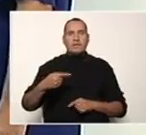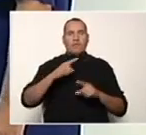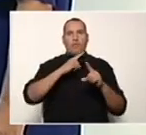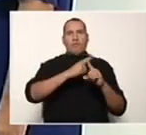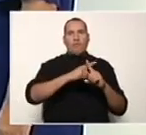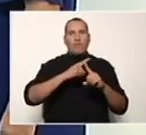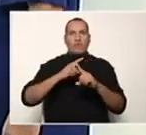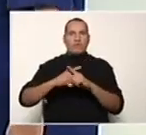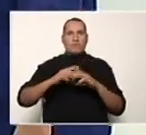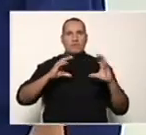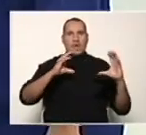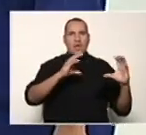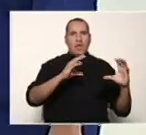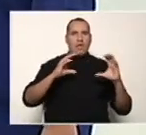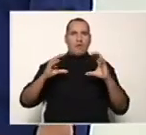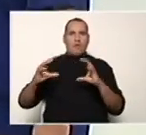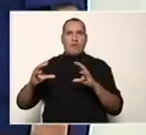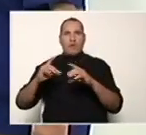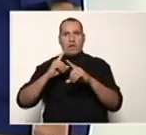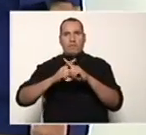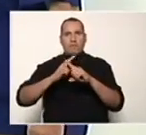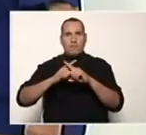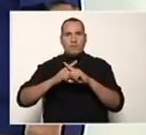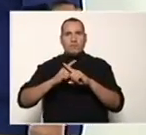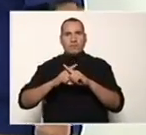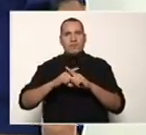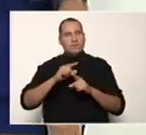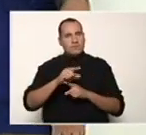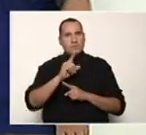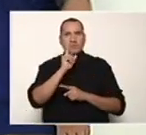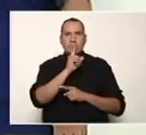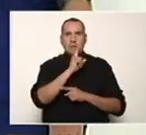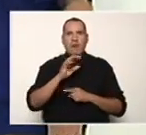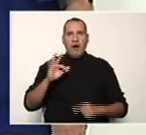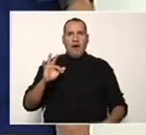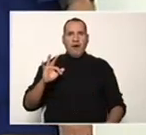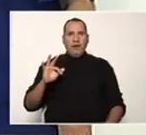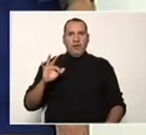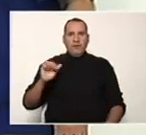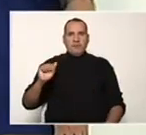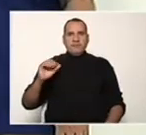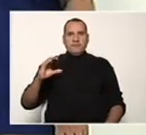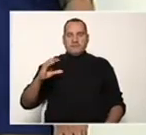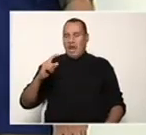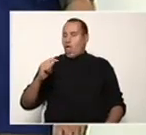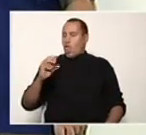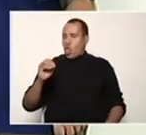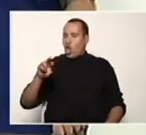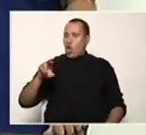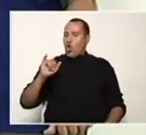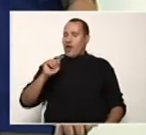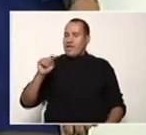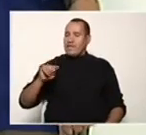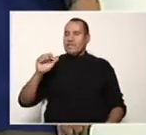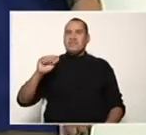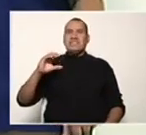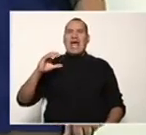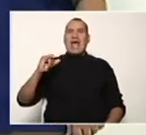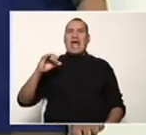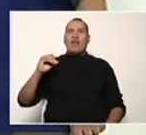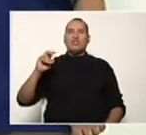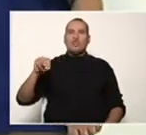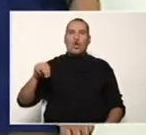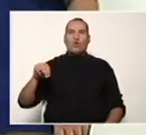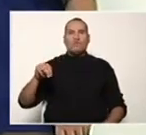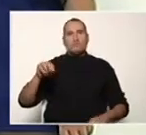3. Esta vendría siendo la factorización de este caso de factorización que